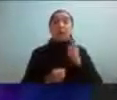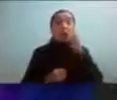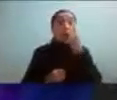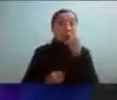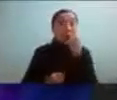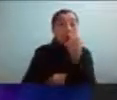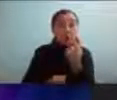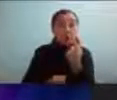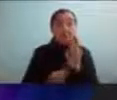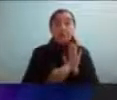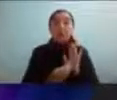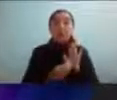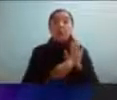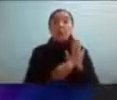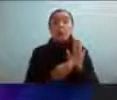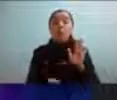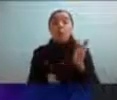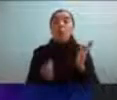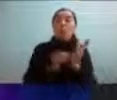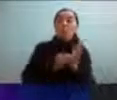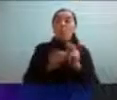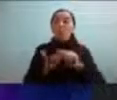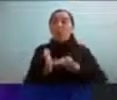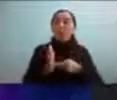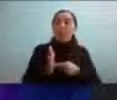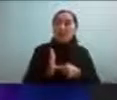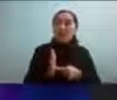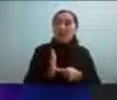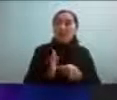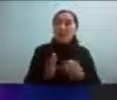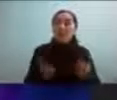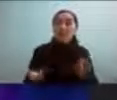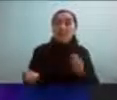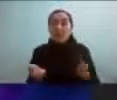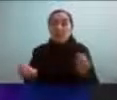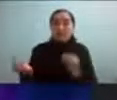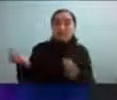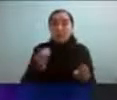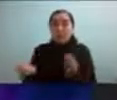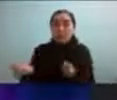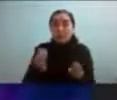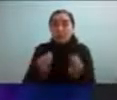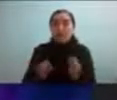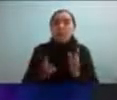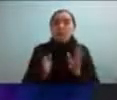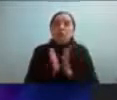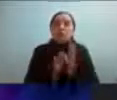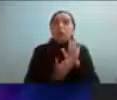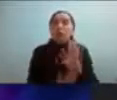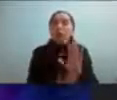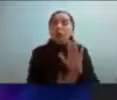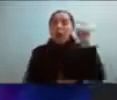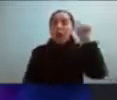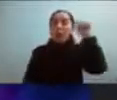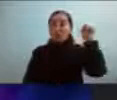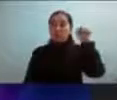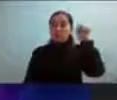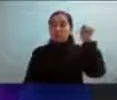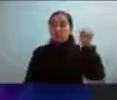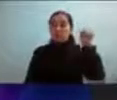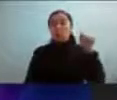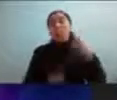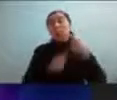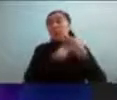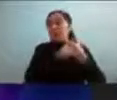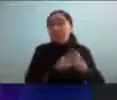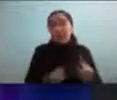dan las comorbilidades o sea las distintas condiciones o trastornos en el caso del autismo cuya presentación va a ser distinta